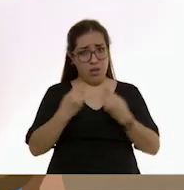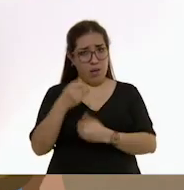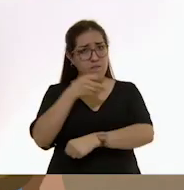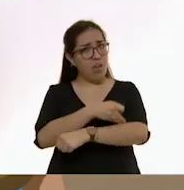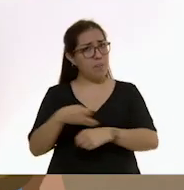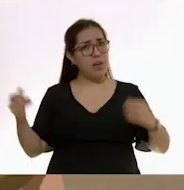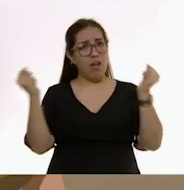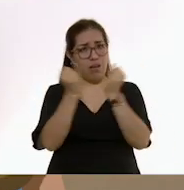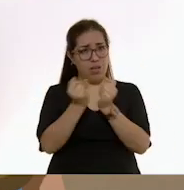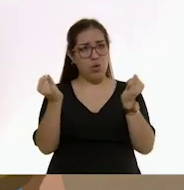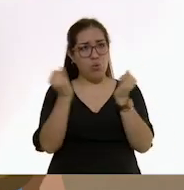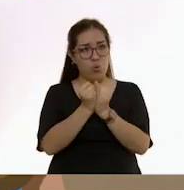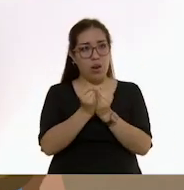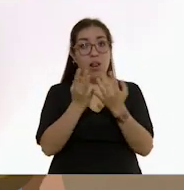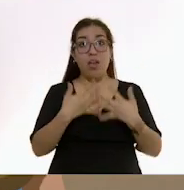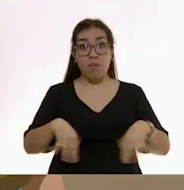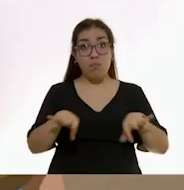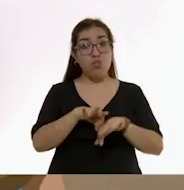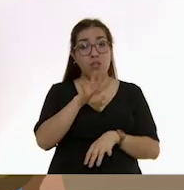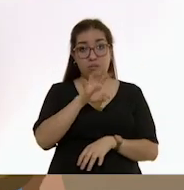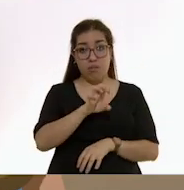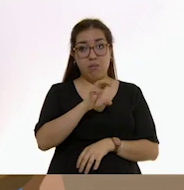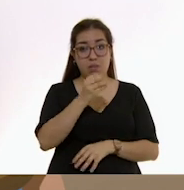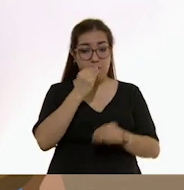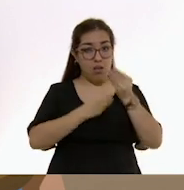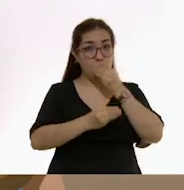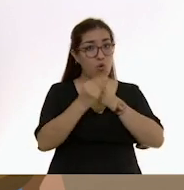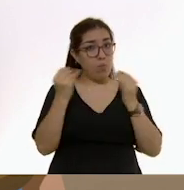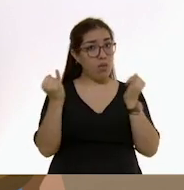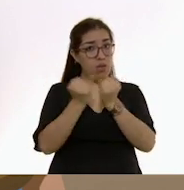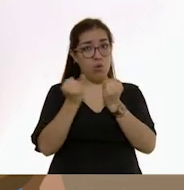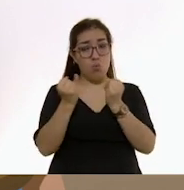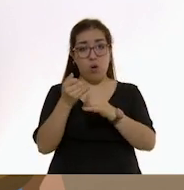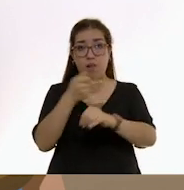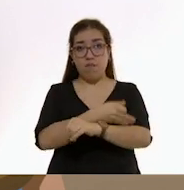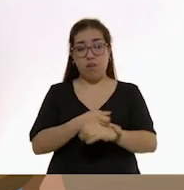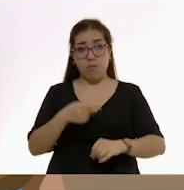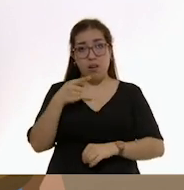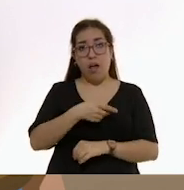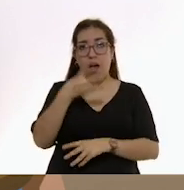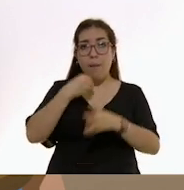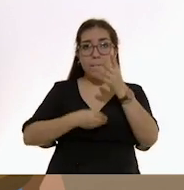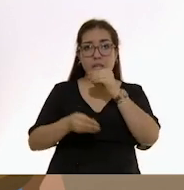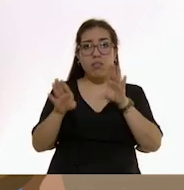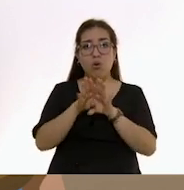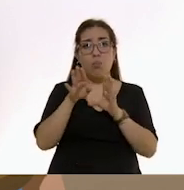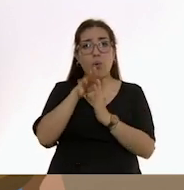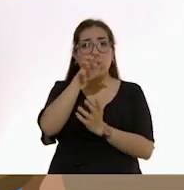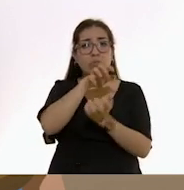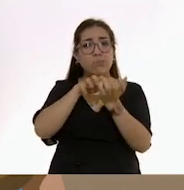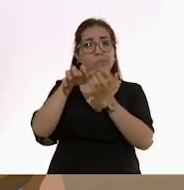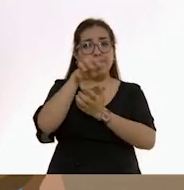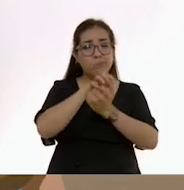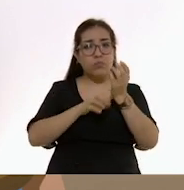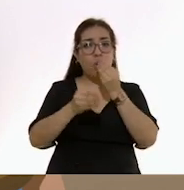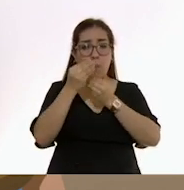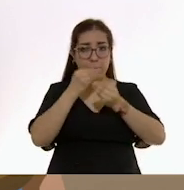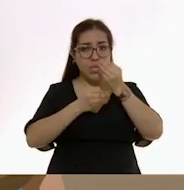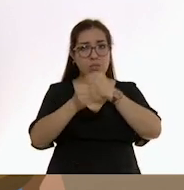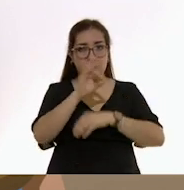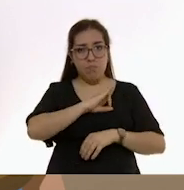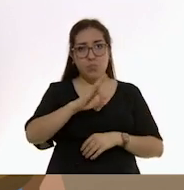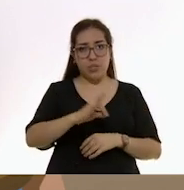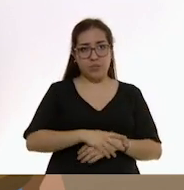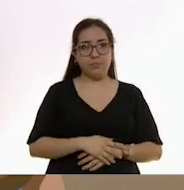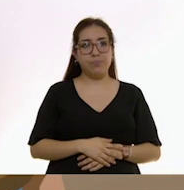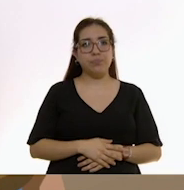Es importante integrar al bebé a la dieta familiar para que aprenda a masticar alimentos más enteros, por lo